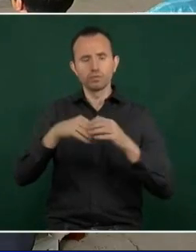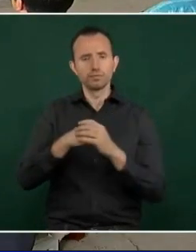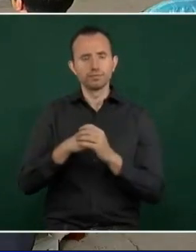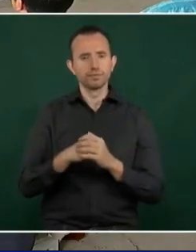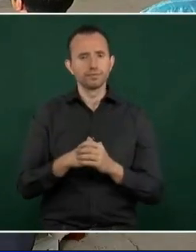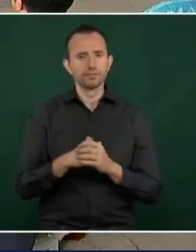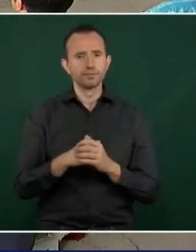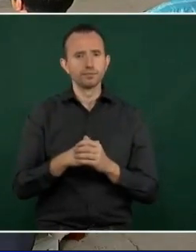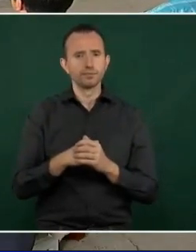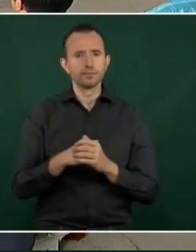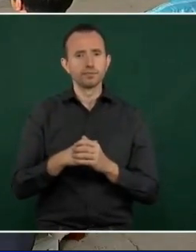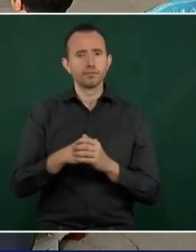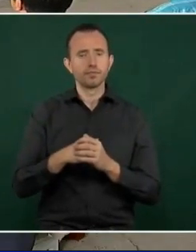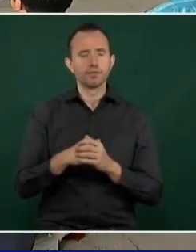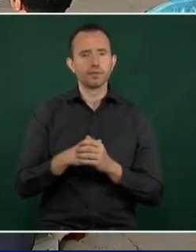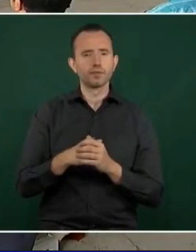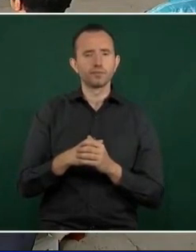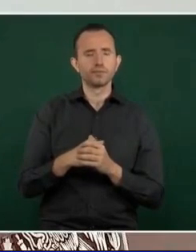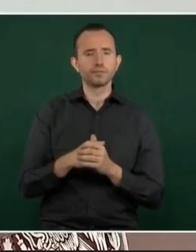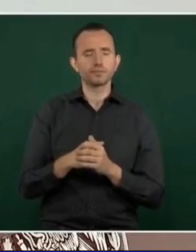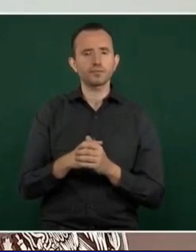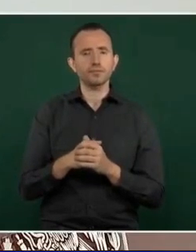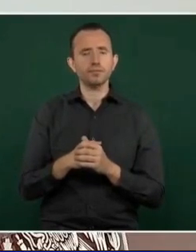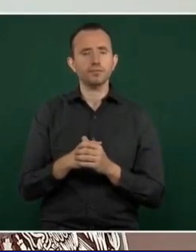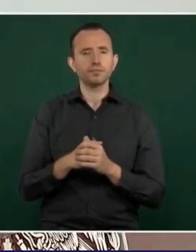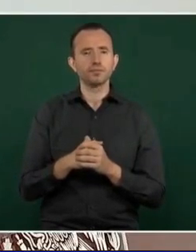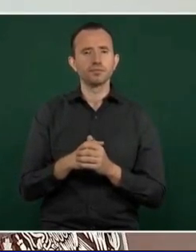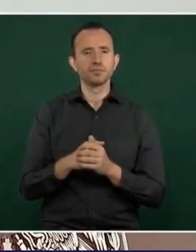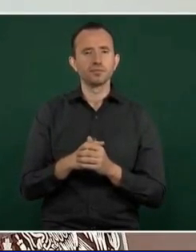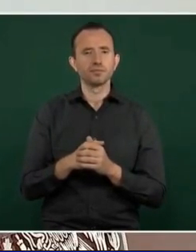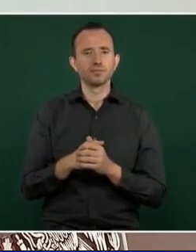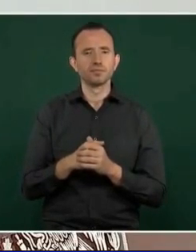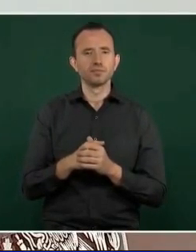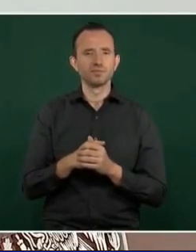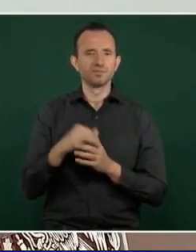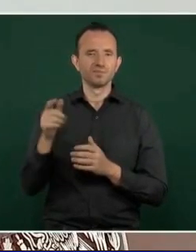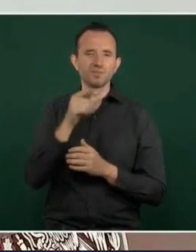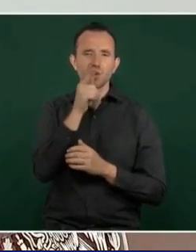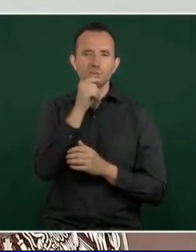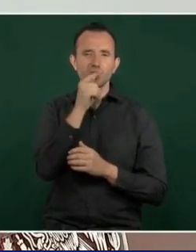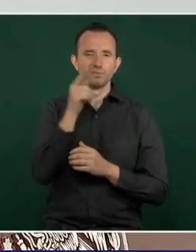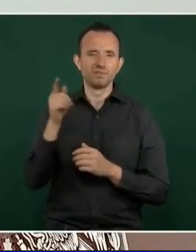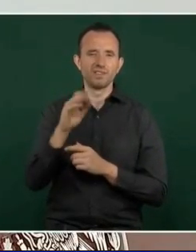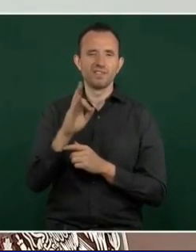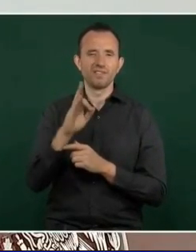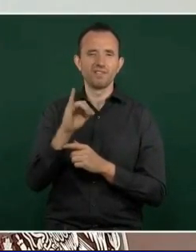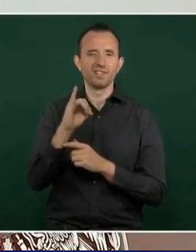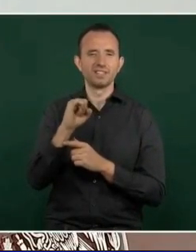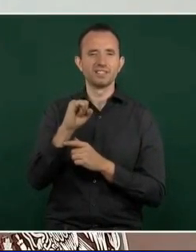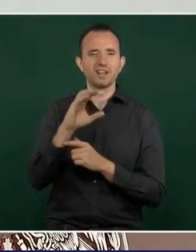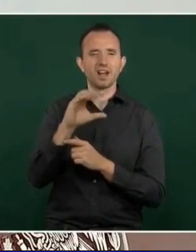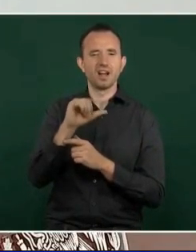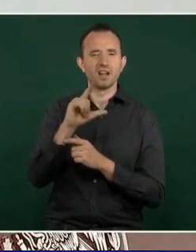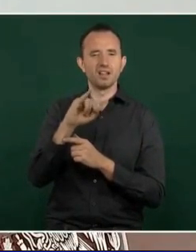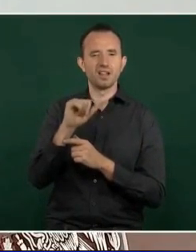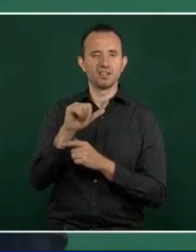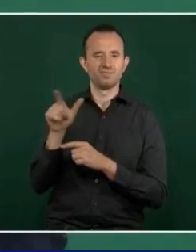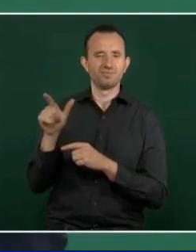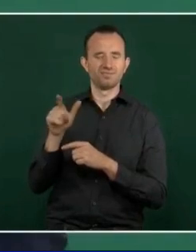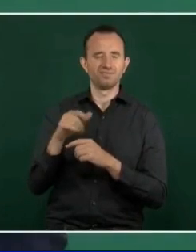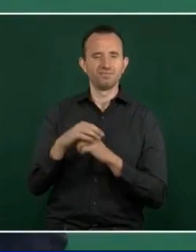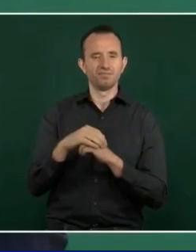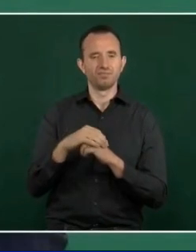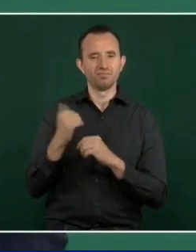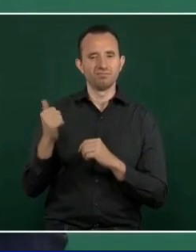y la fiscalía va